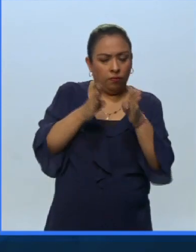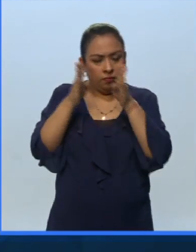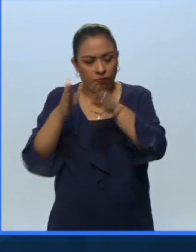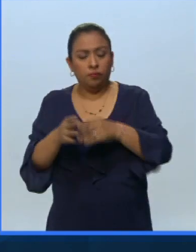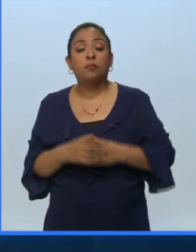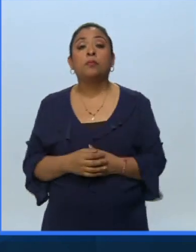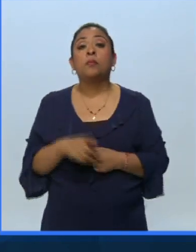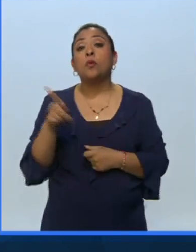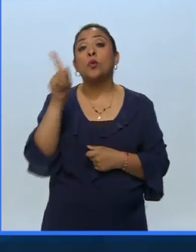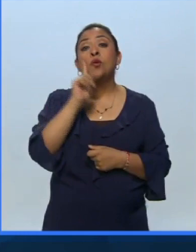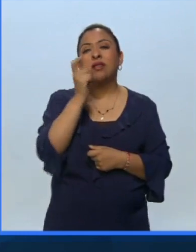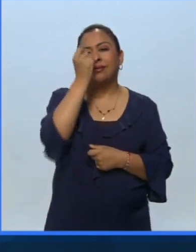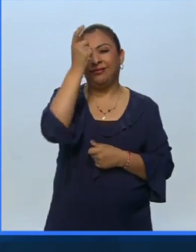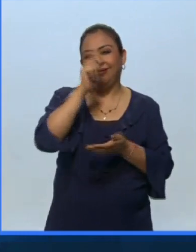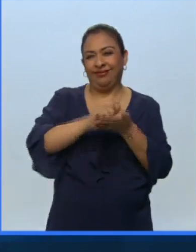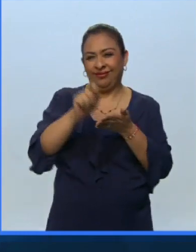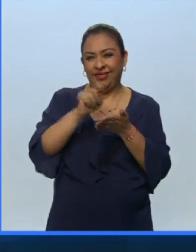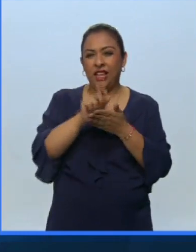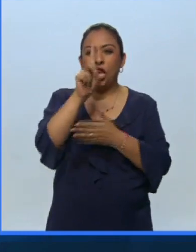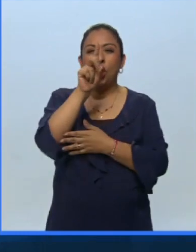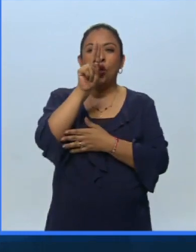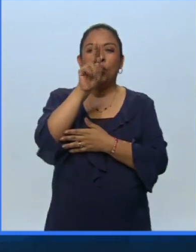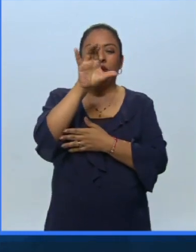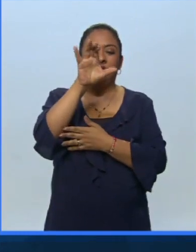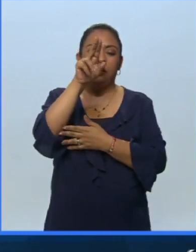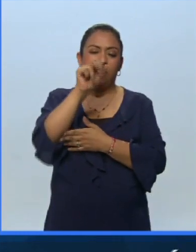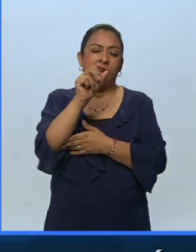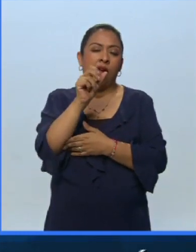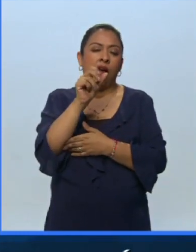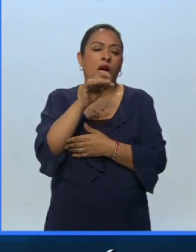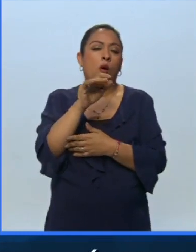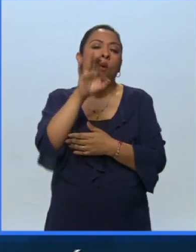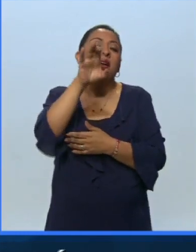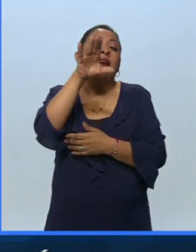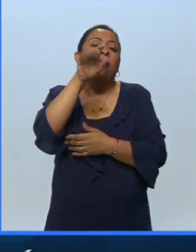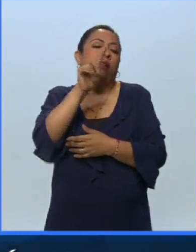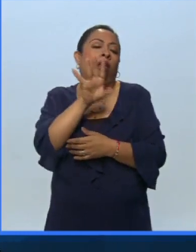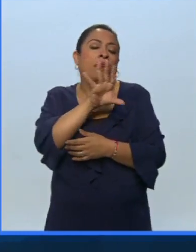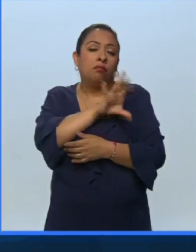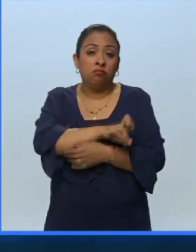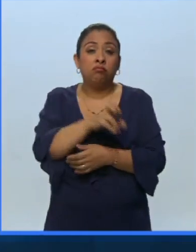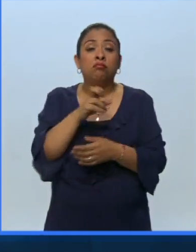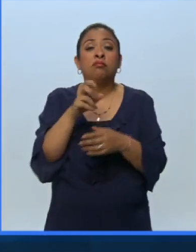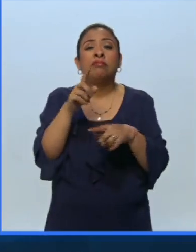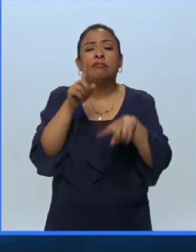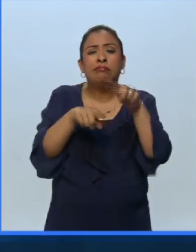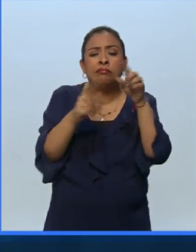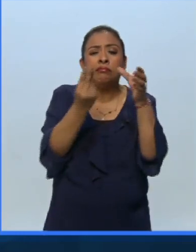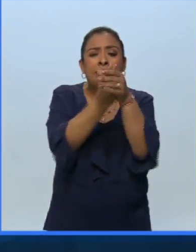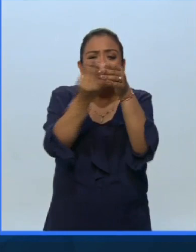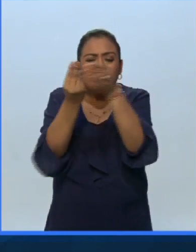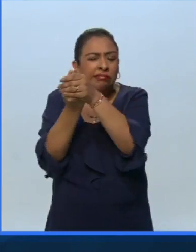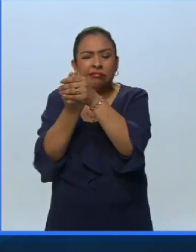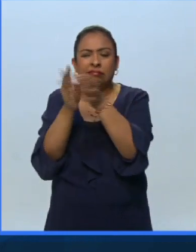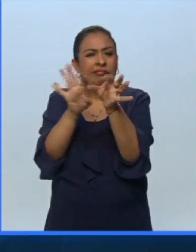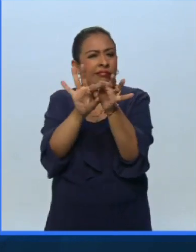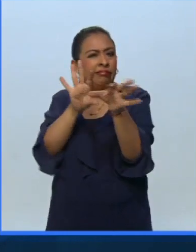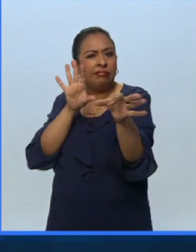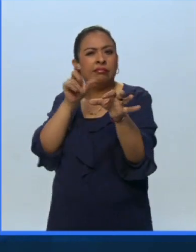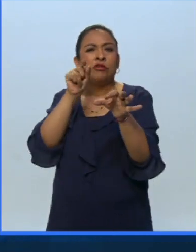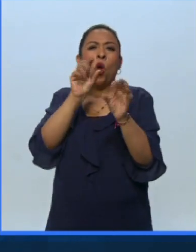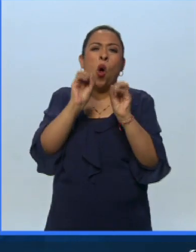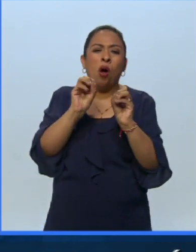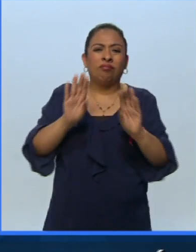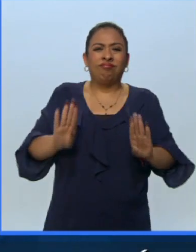Para la autora de Dulcinea Encantada, romper constantemente con los géneros literarios y con sus propios modos de